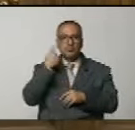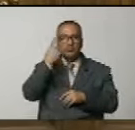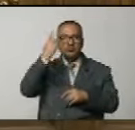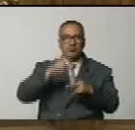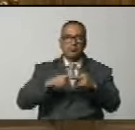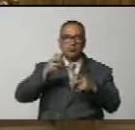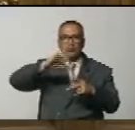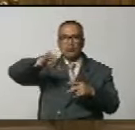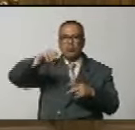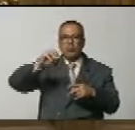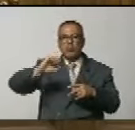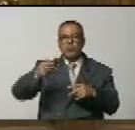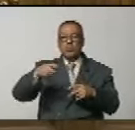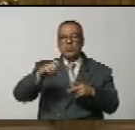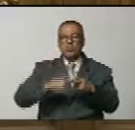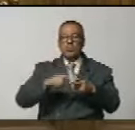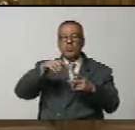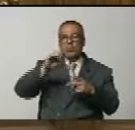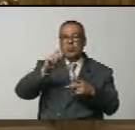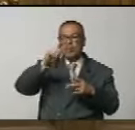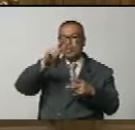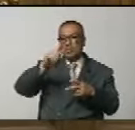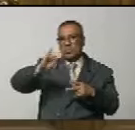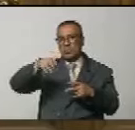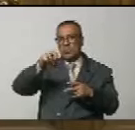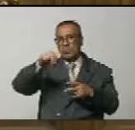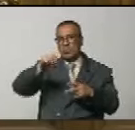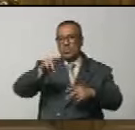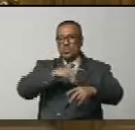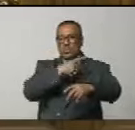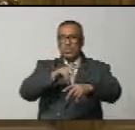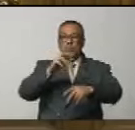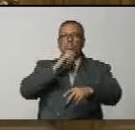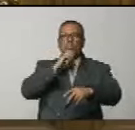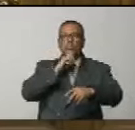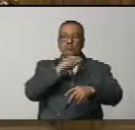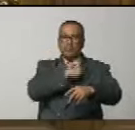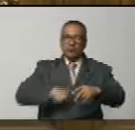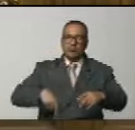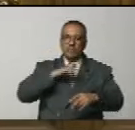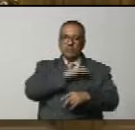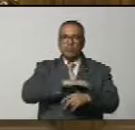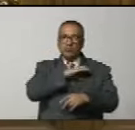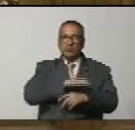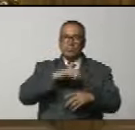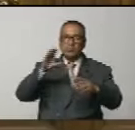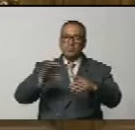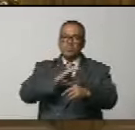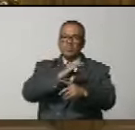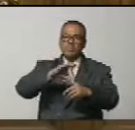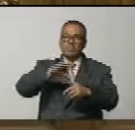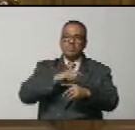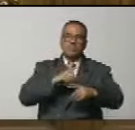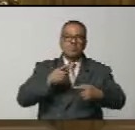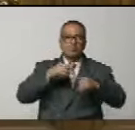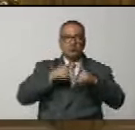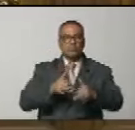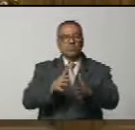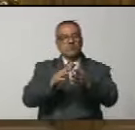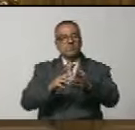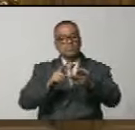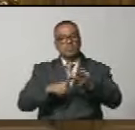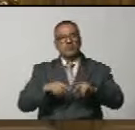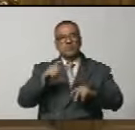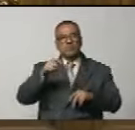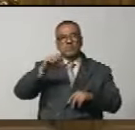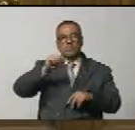a Jorge Guerrero y a Cristóbal Jiménez, el poeta de oro, presidente de la Comisión de Cultura, hijo del chacero